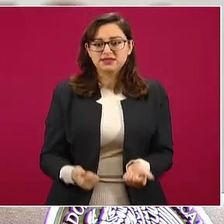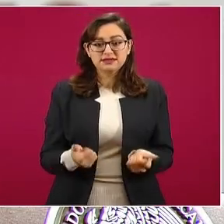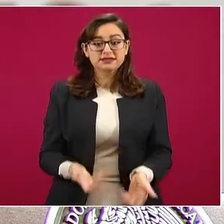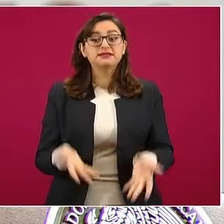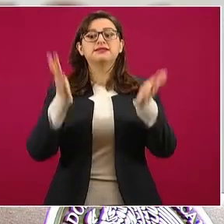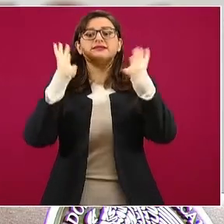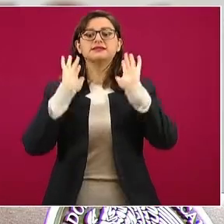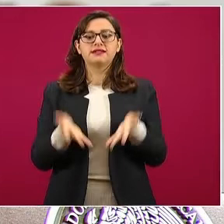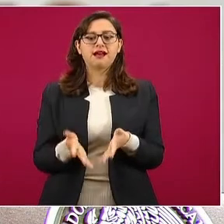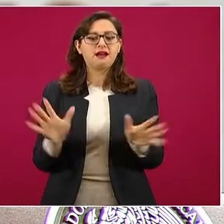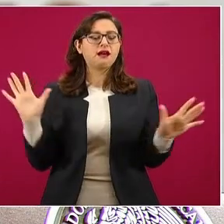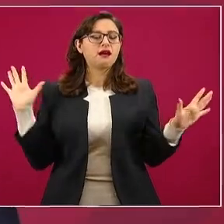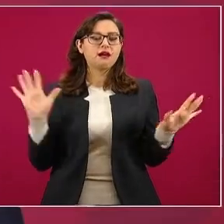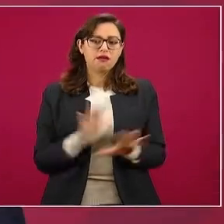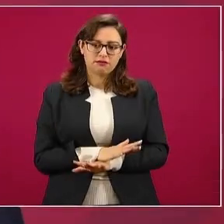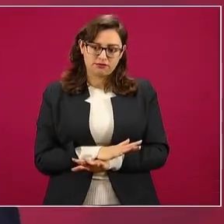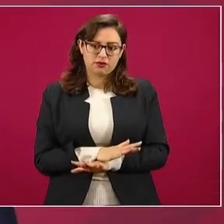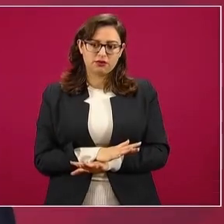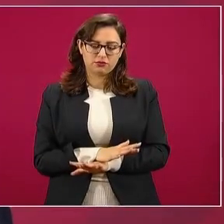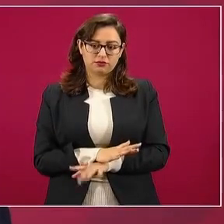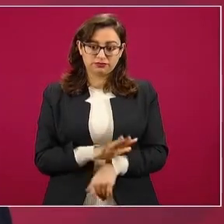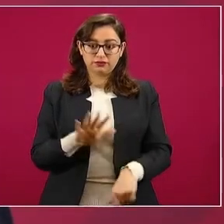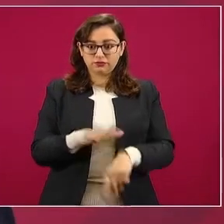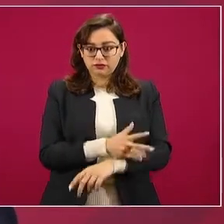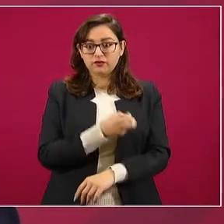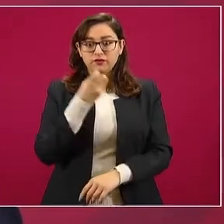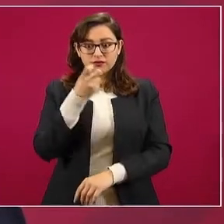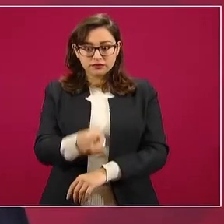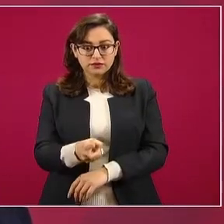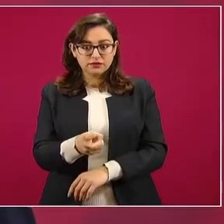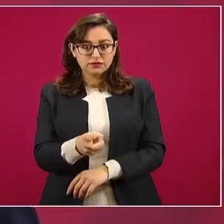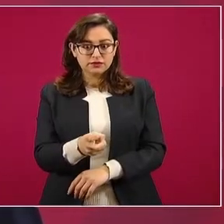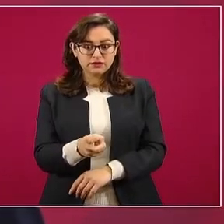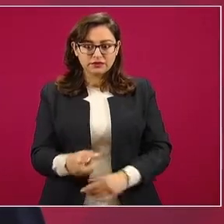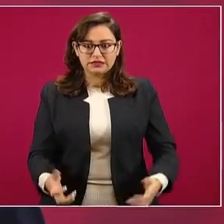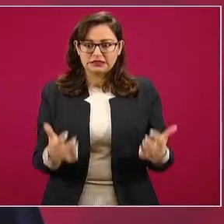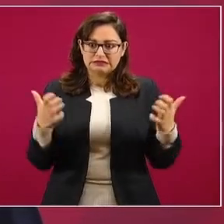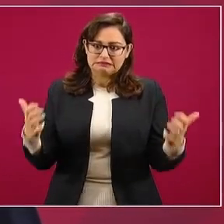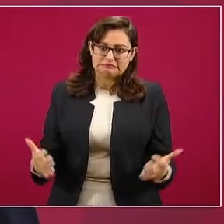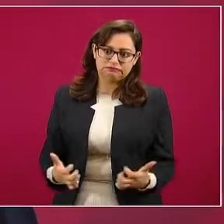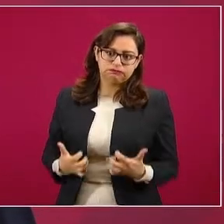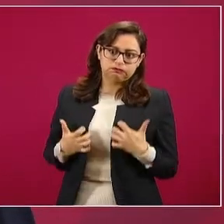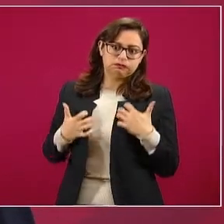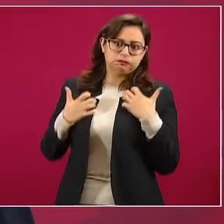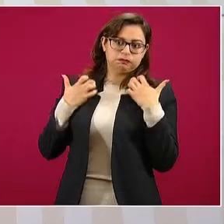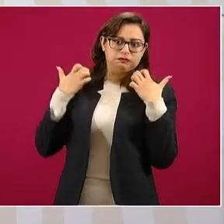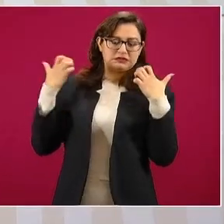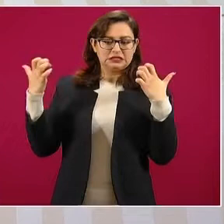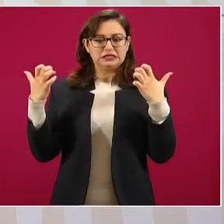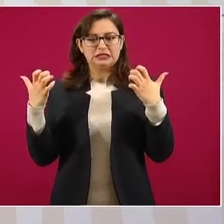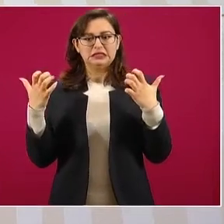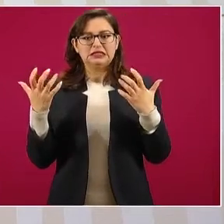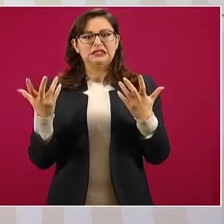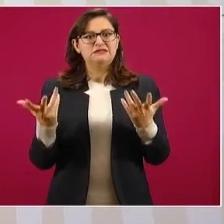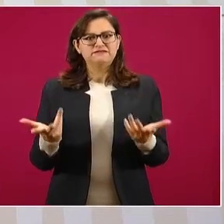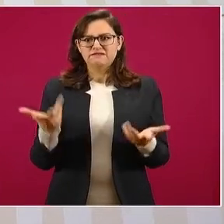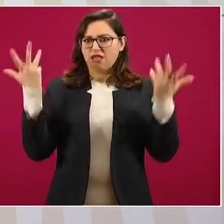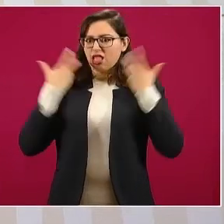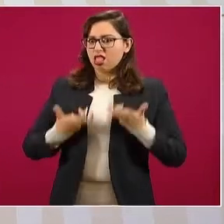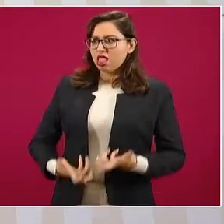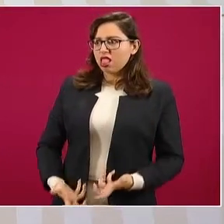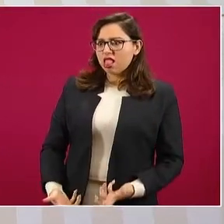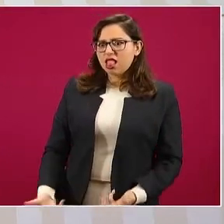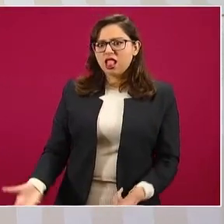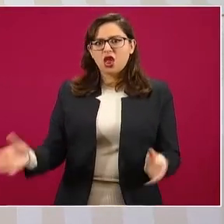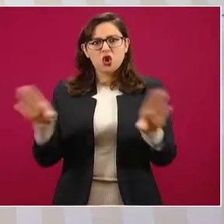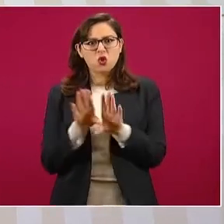por eso se enojan, se llenan de desconcierto,